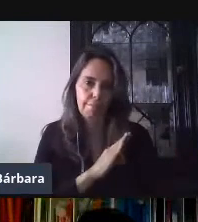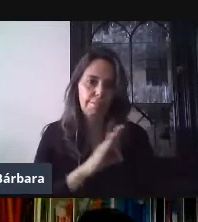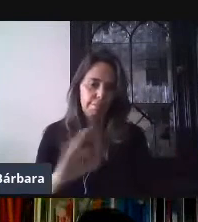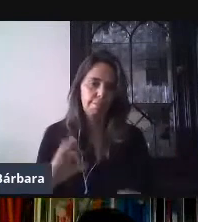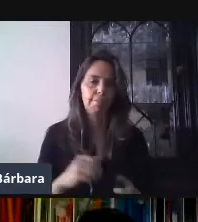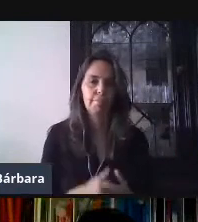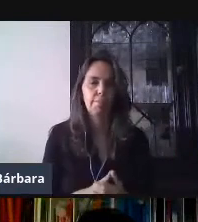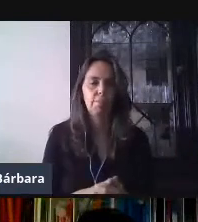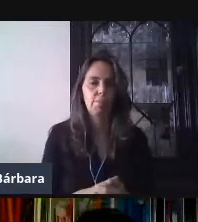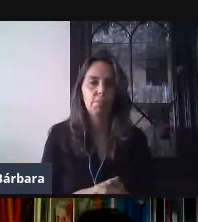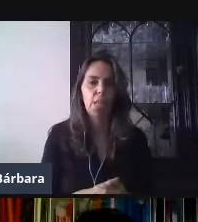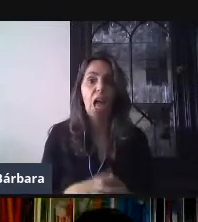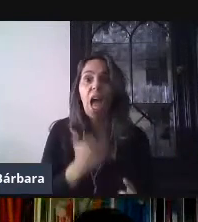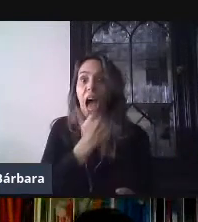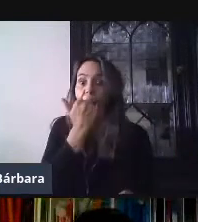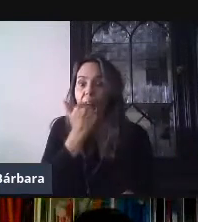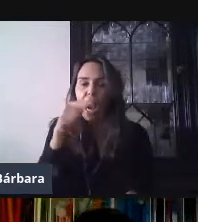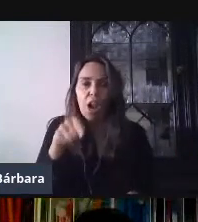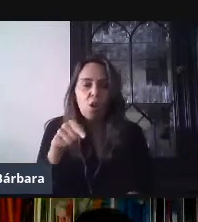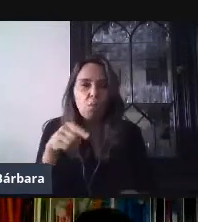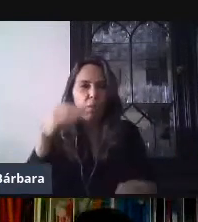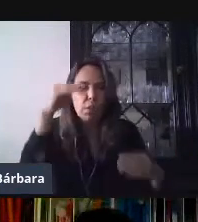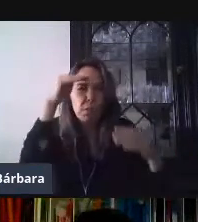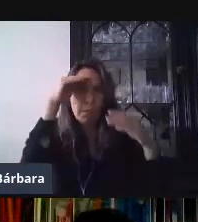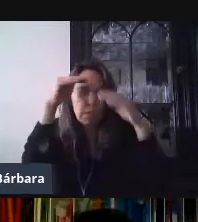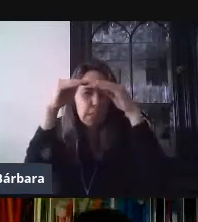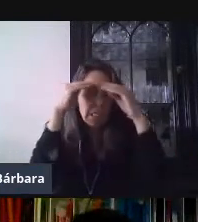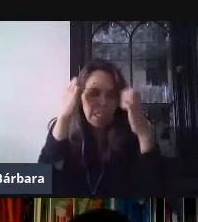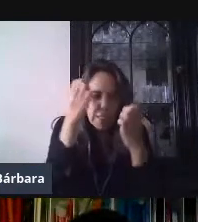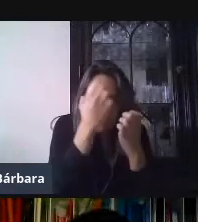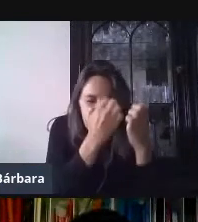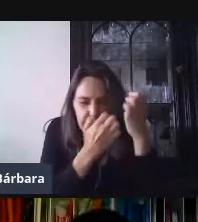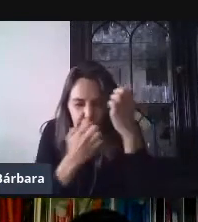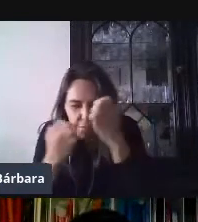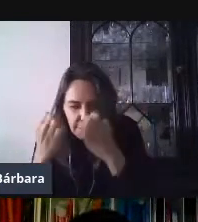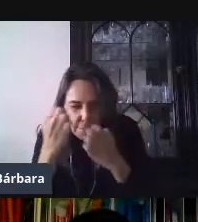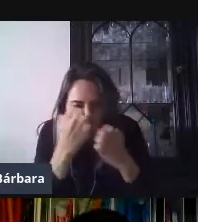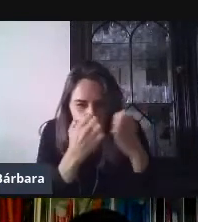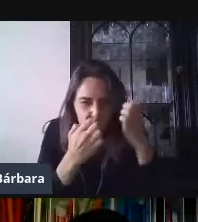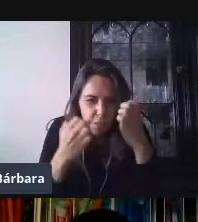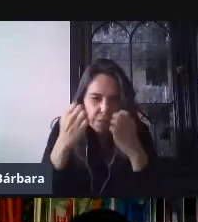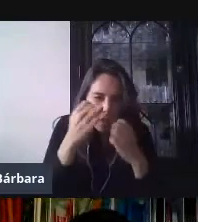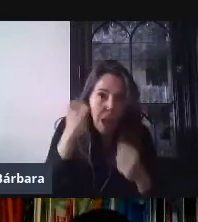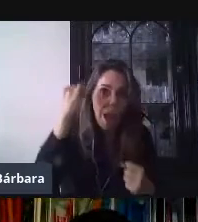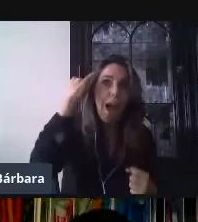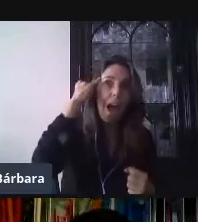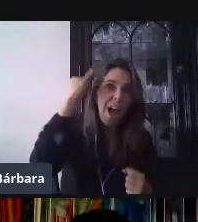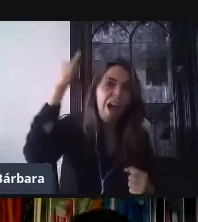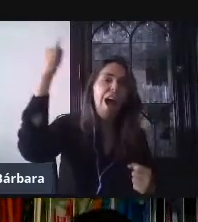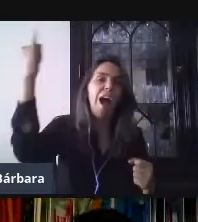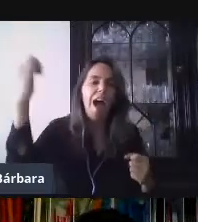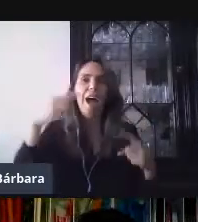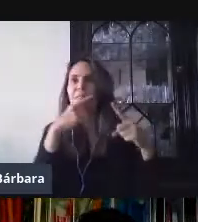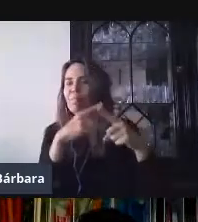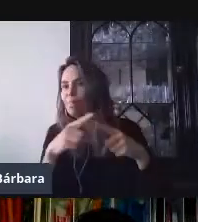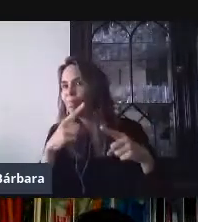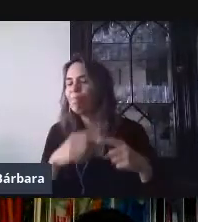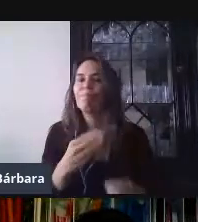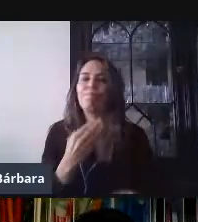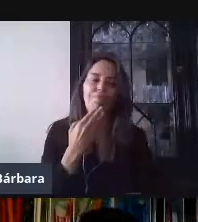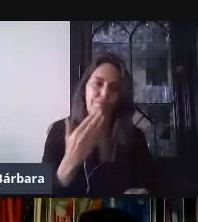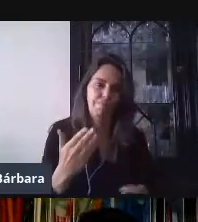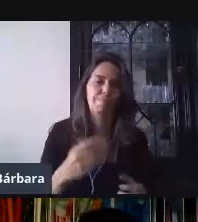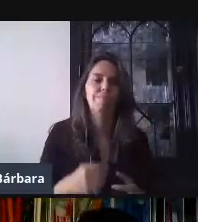Pensamiento crítico de nuestros alumnos compartiendo su opinión y, pues, nosotros y el alumno